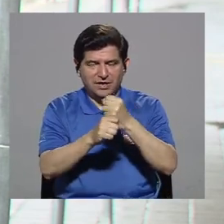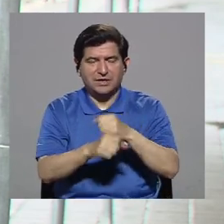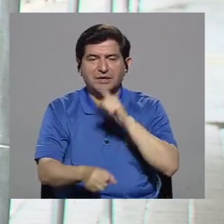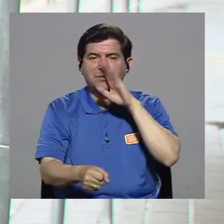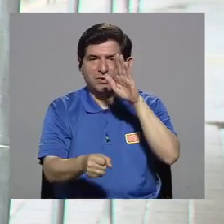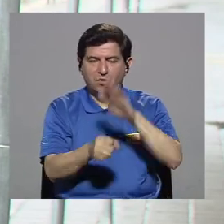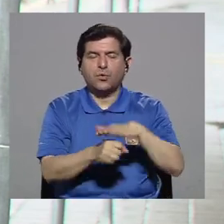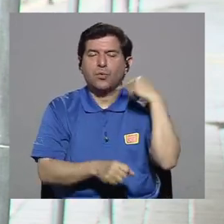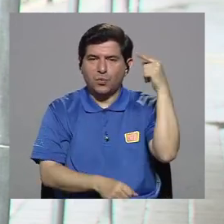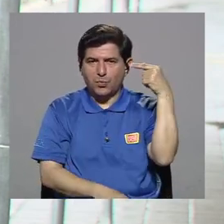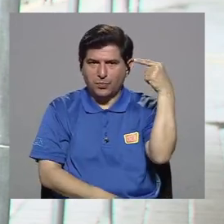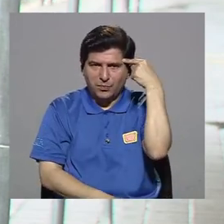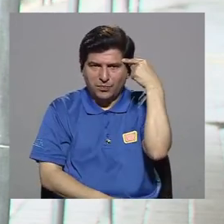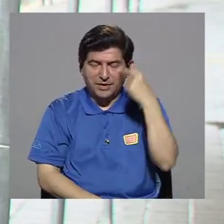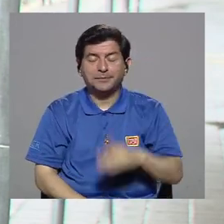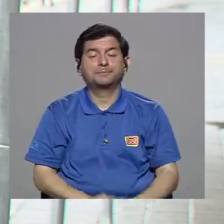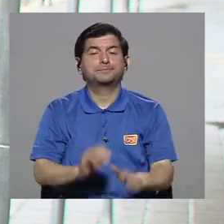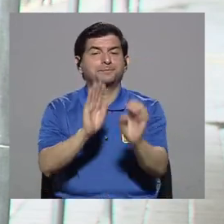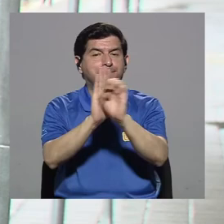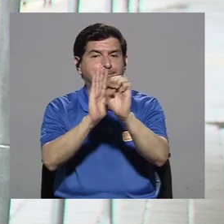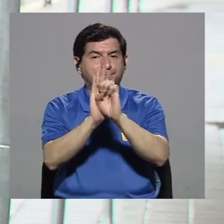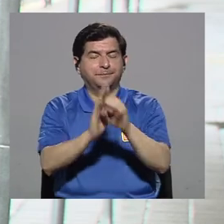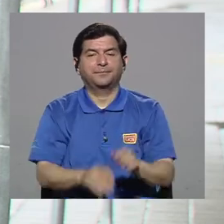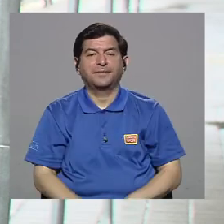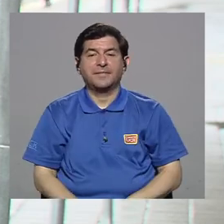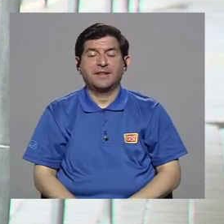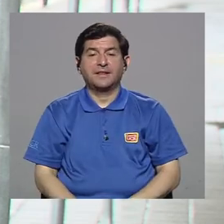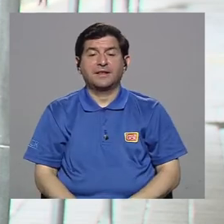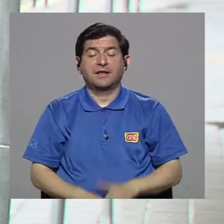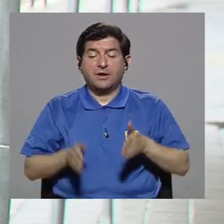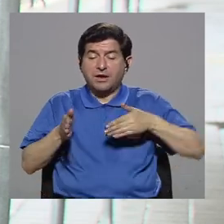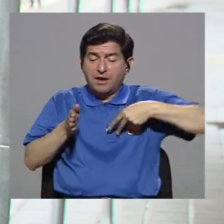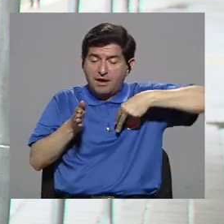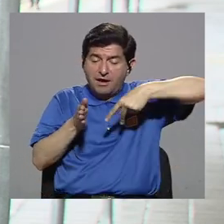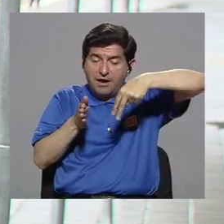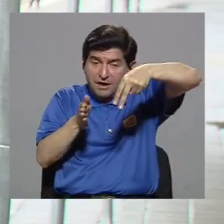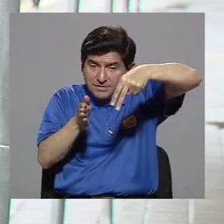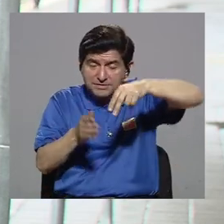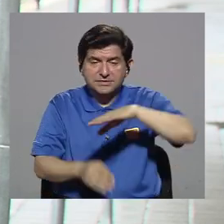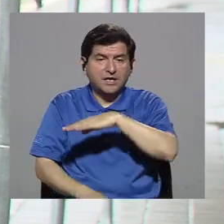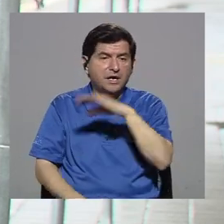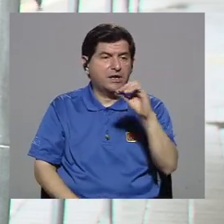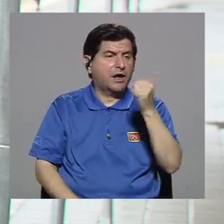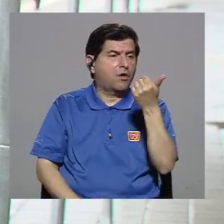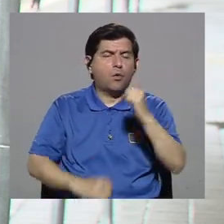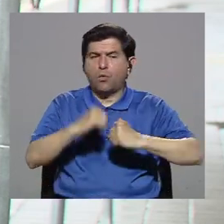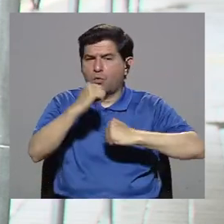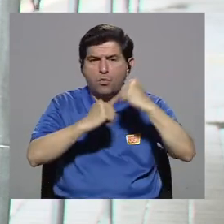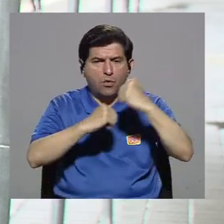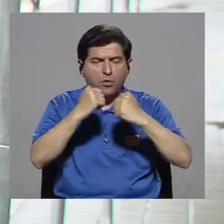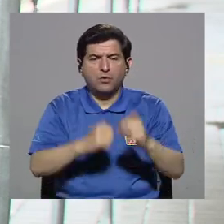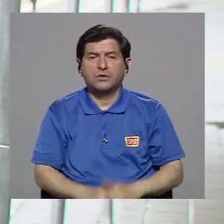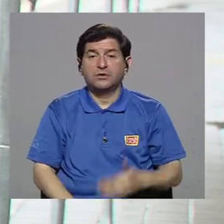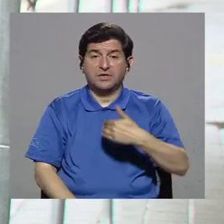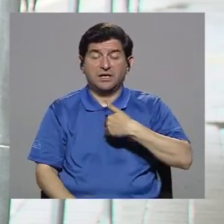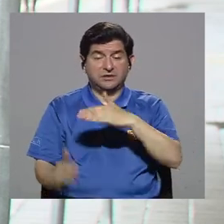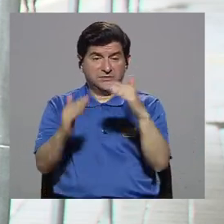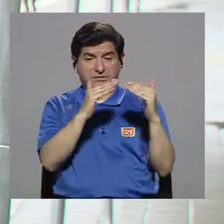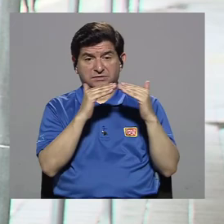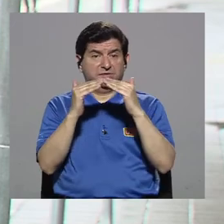el Estado. Por ejemplo, en el tema de las aceras, en el tema de otras infraestructuras que tenemos en la ciudad